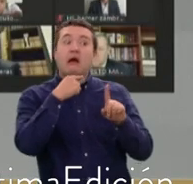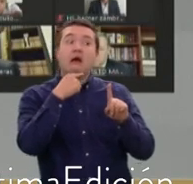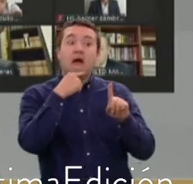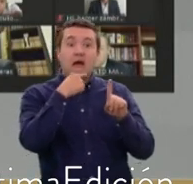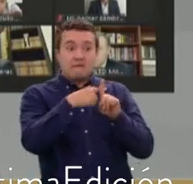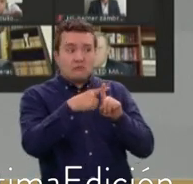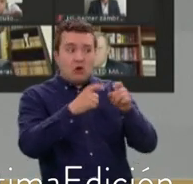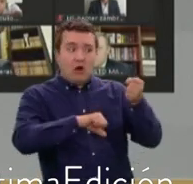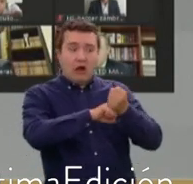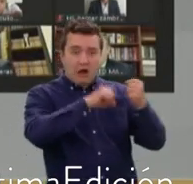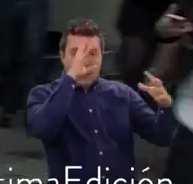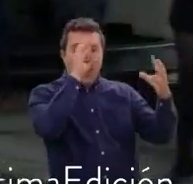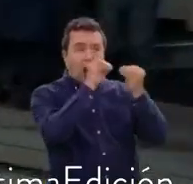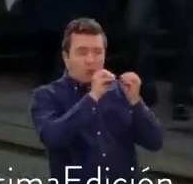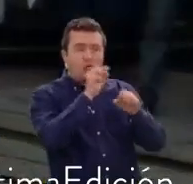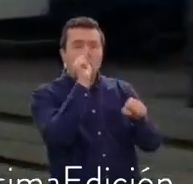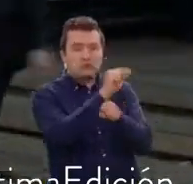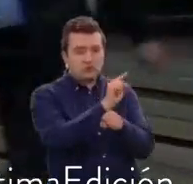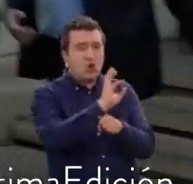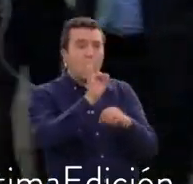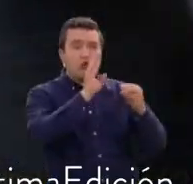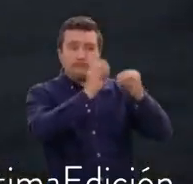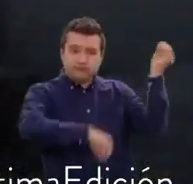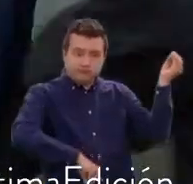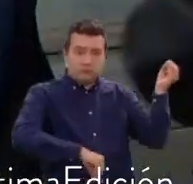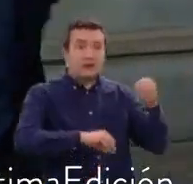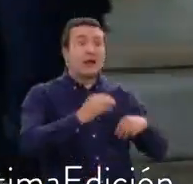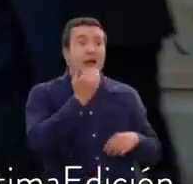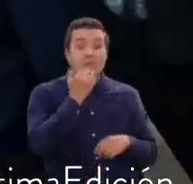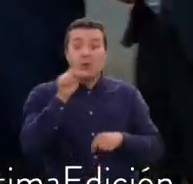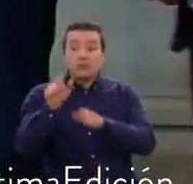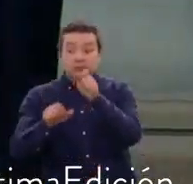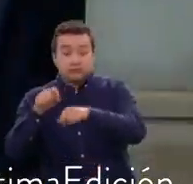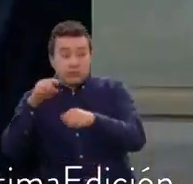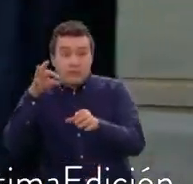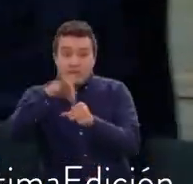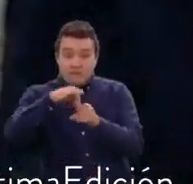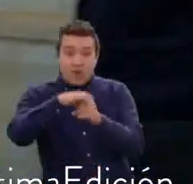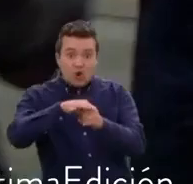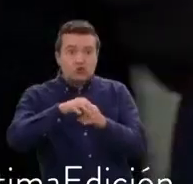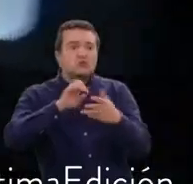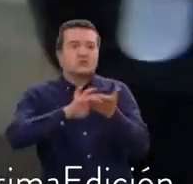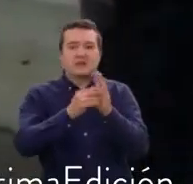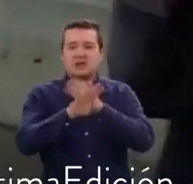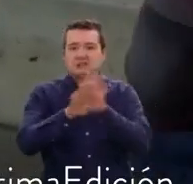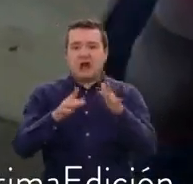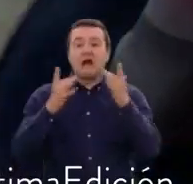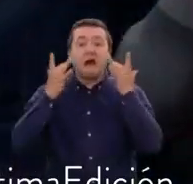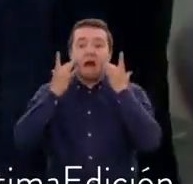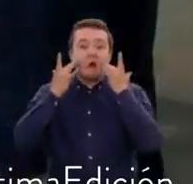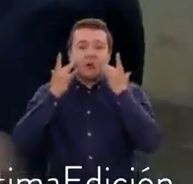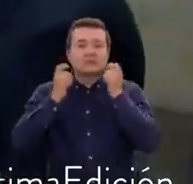la plenaria vota, el ex magistrado pierde su fuero y el caso pasa a manos de la Corte Suprema de Justicia.